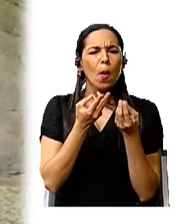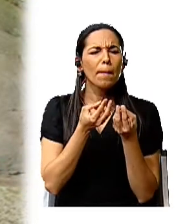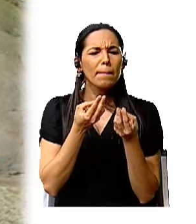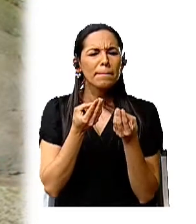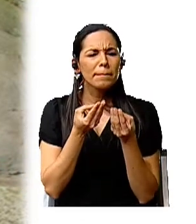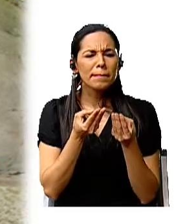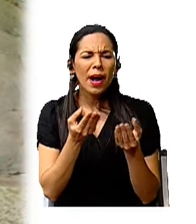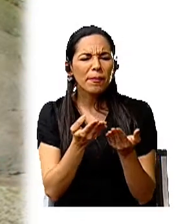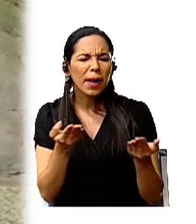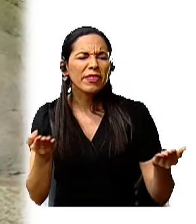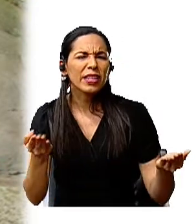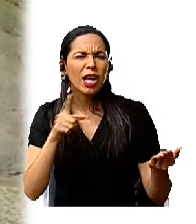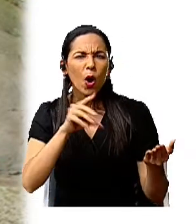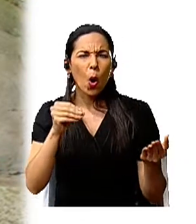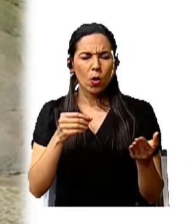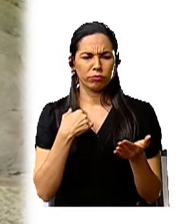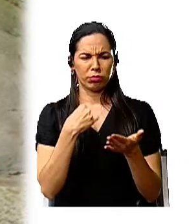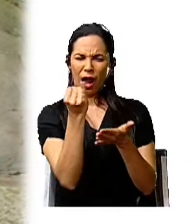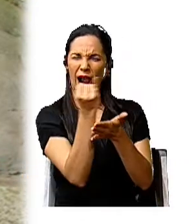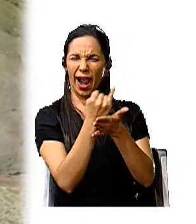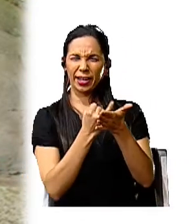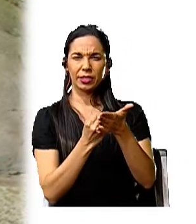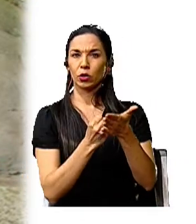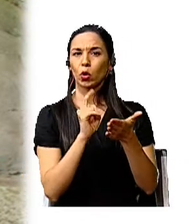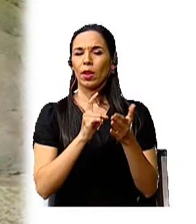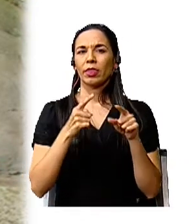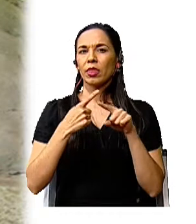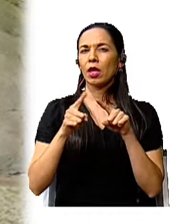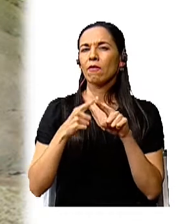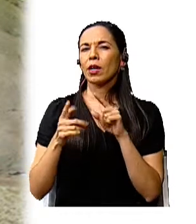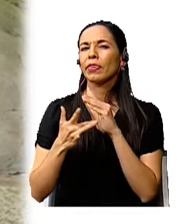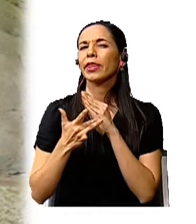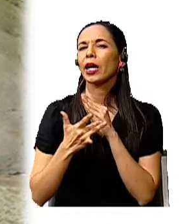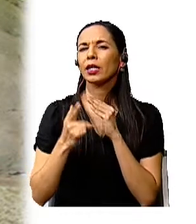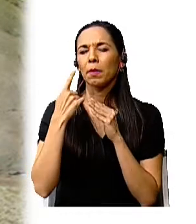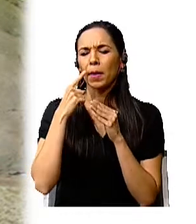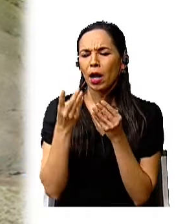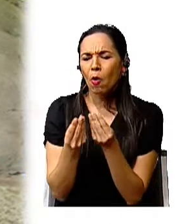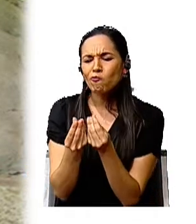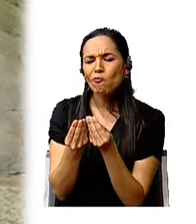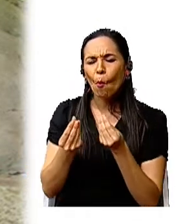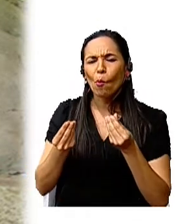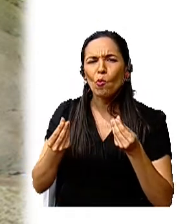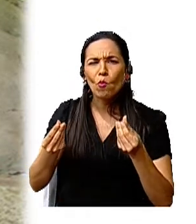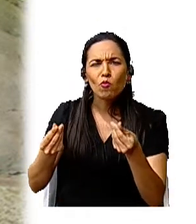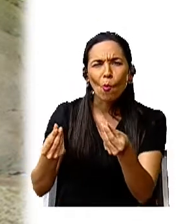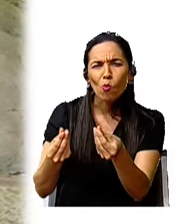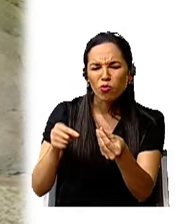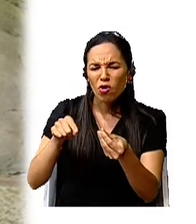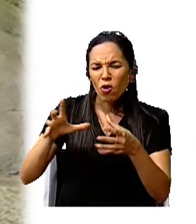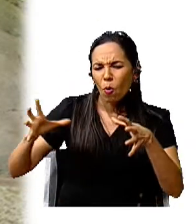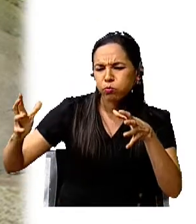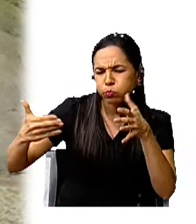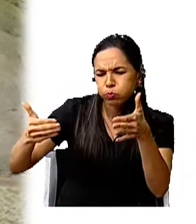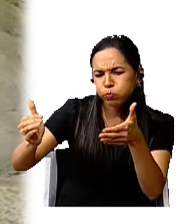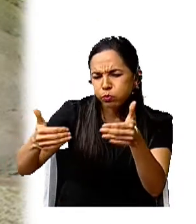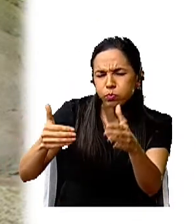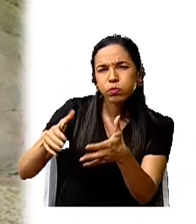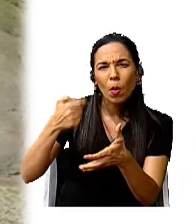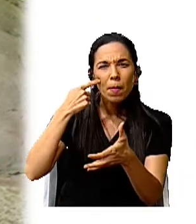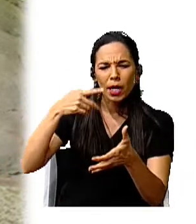artesanal, sino también las técnicas para recolectar el barro, los insumos para poder